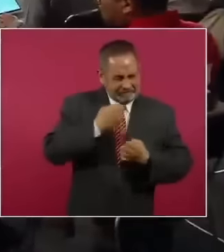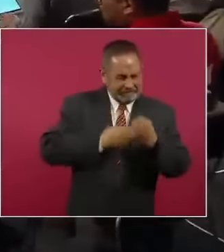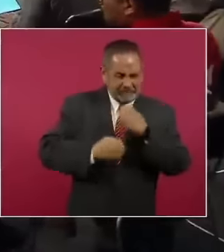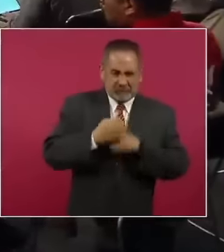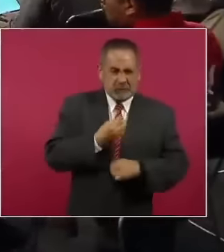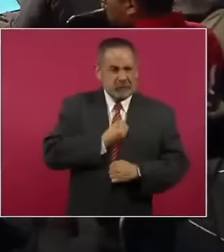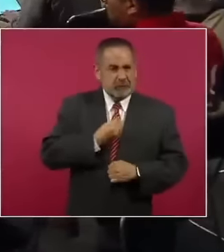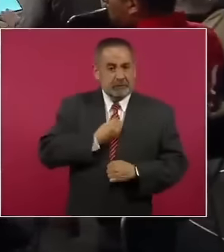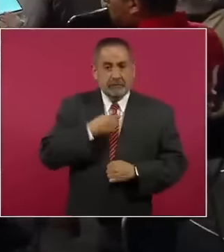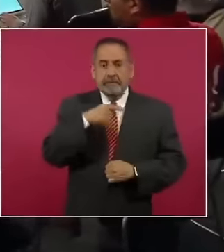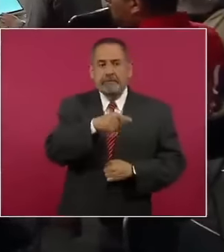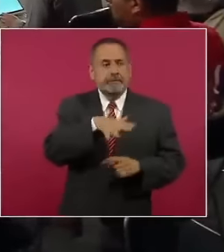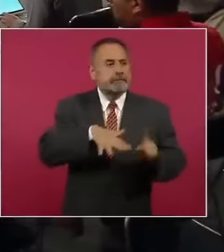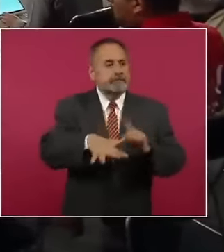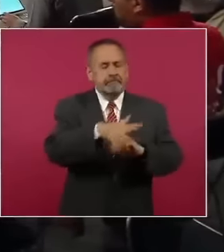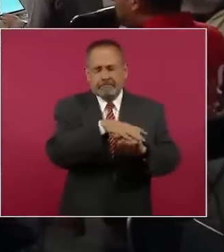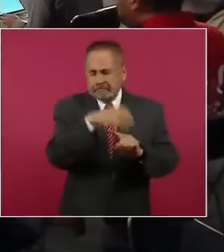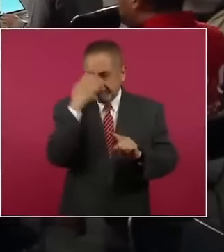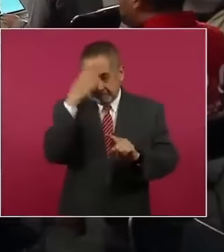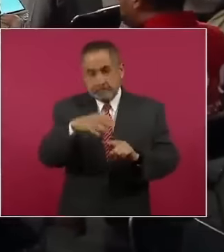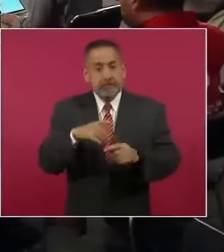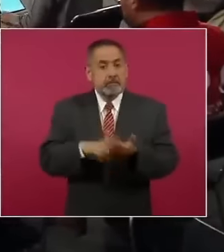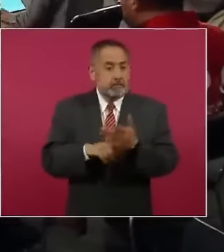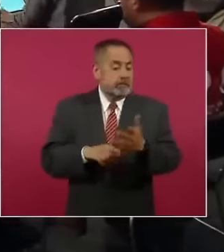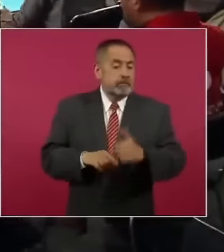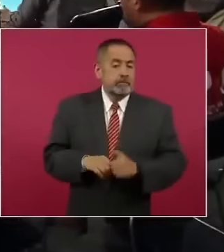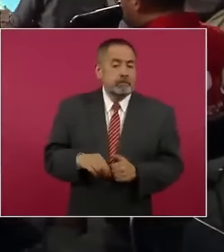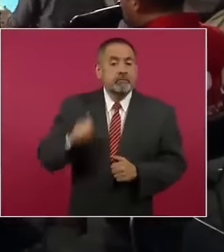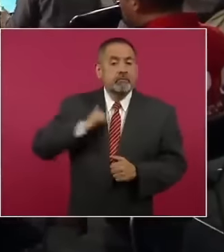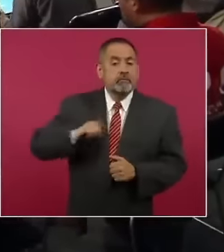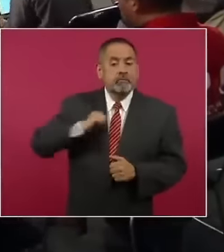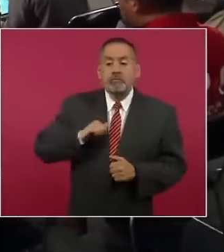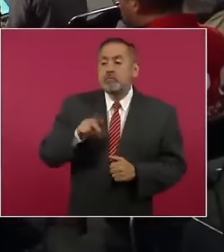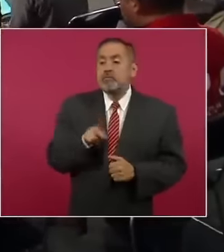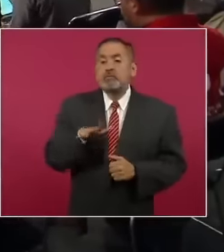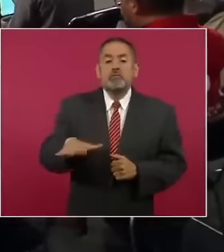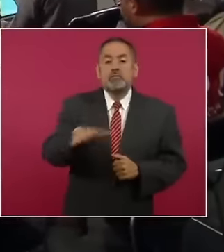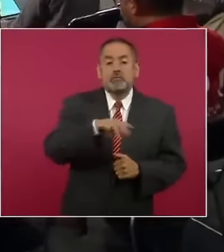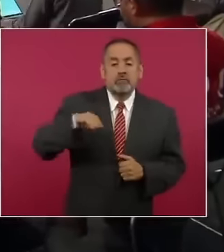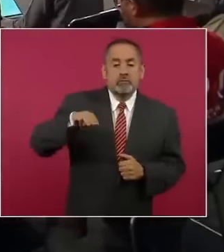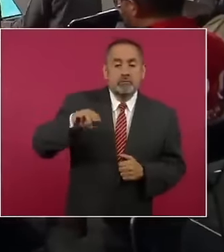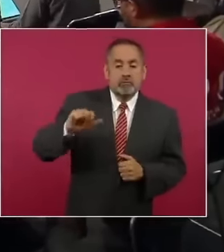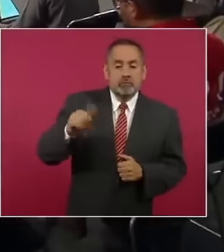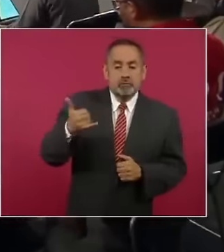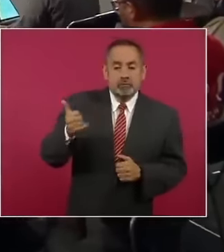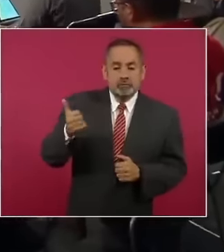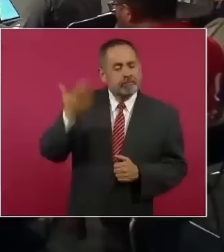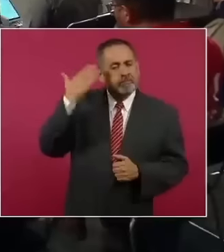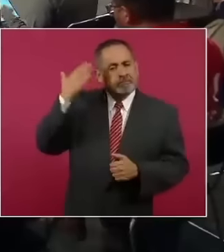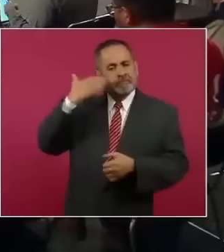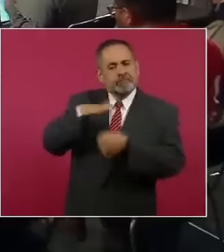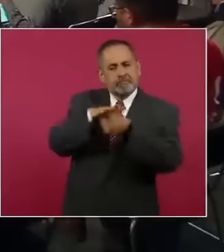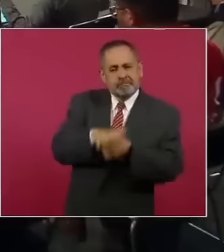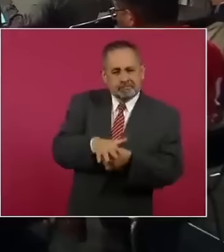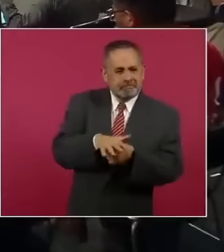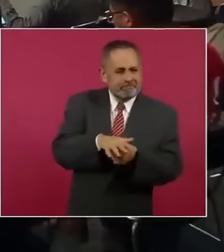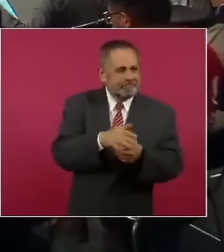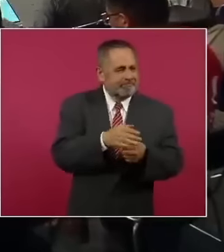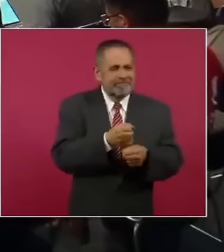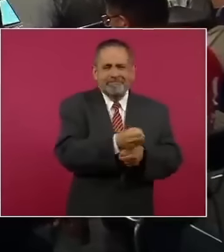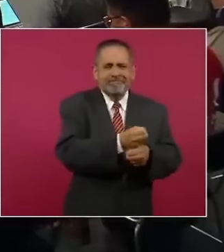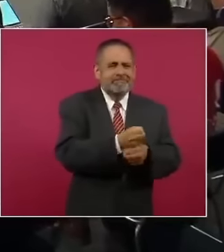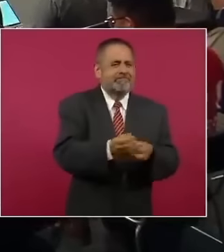porque los pueblos mayas sufrieron mucho la represión, el exterminio,